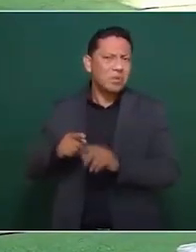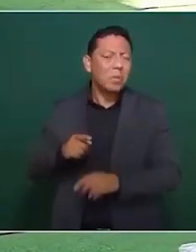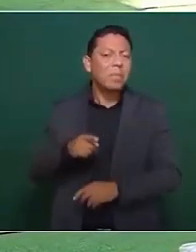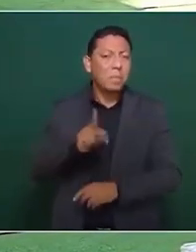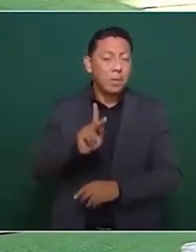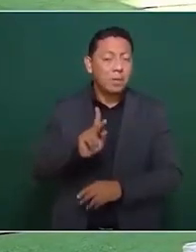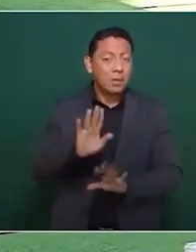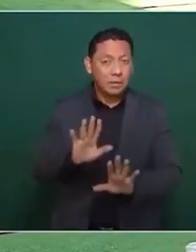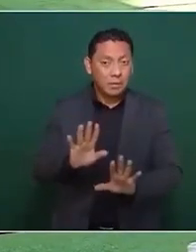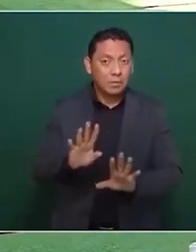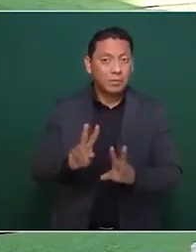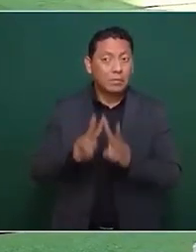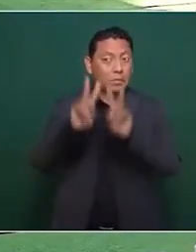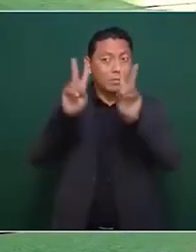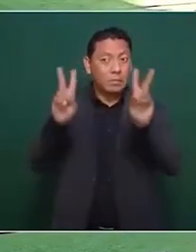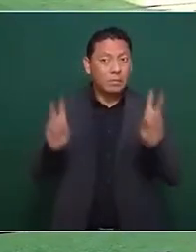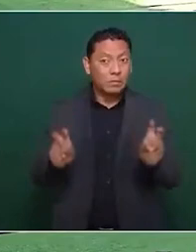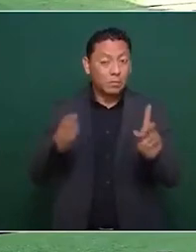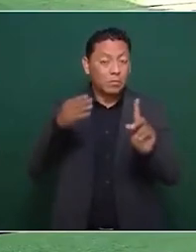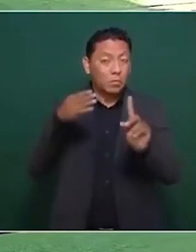temas como seguridad